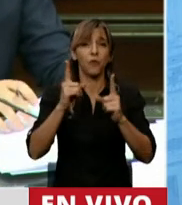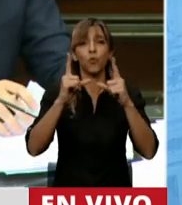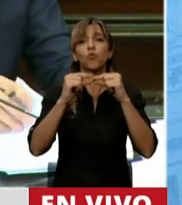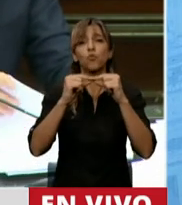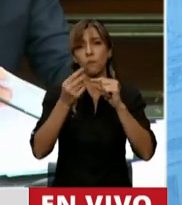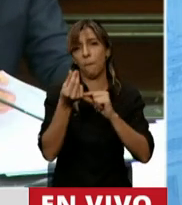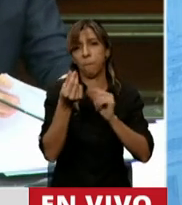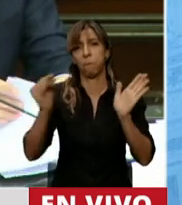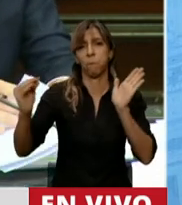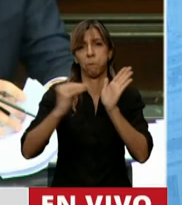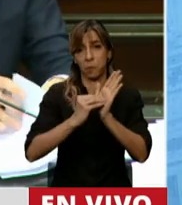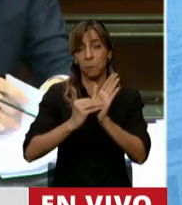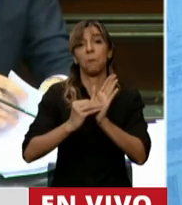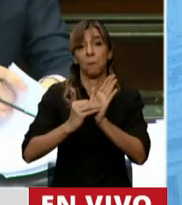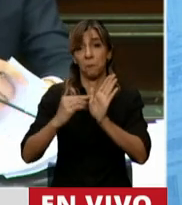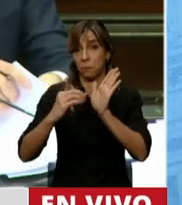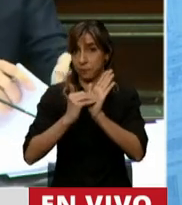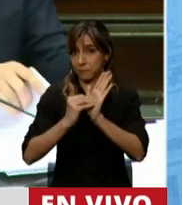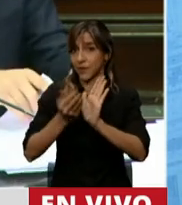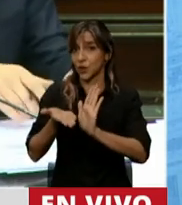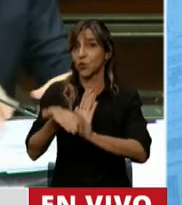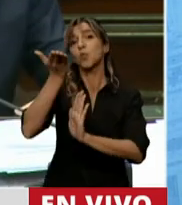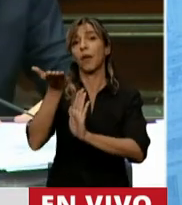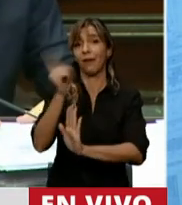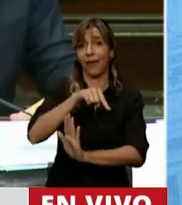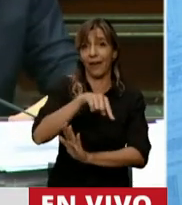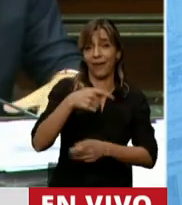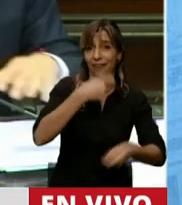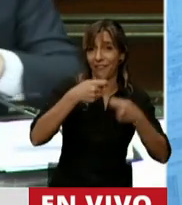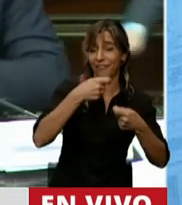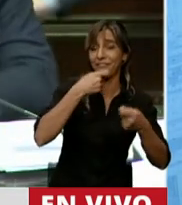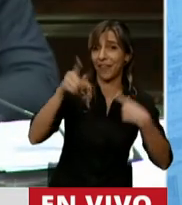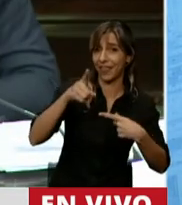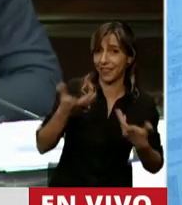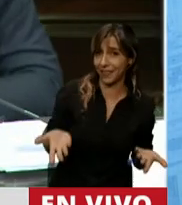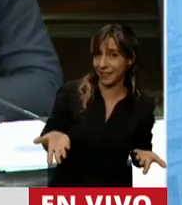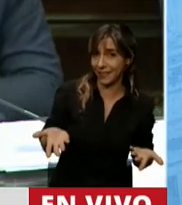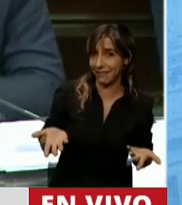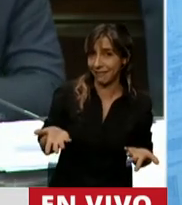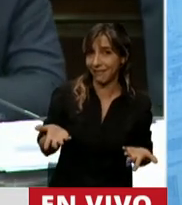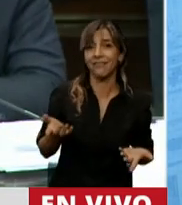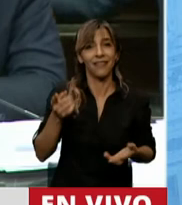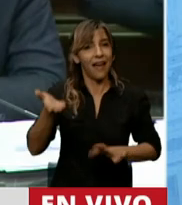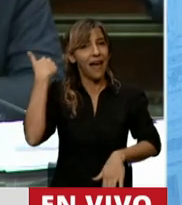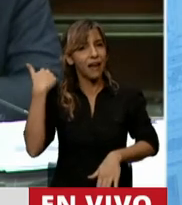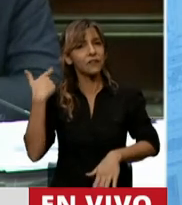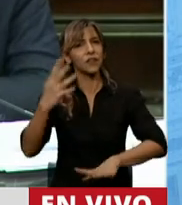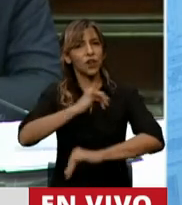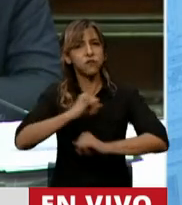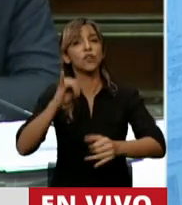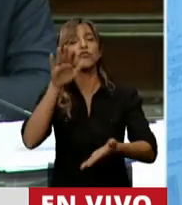oficiales, superiores a los precios del mercado. Se promovió la expropiación de una empresa